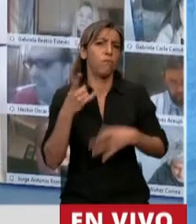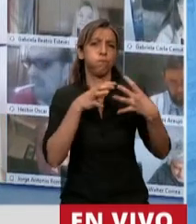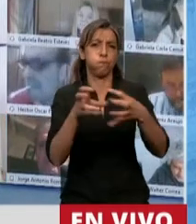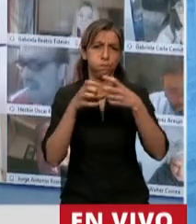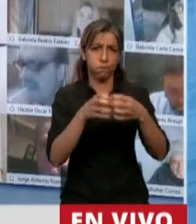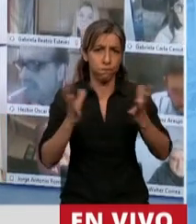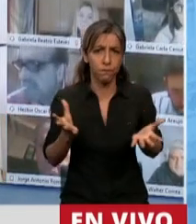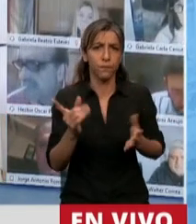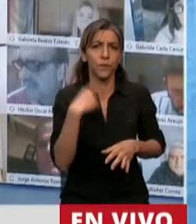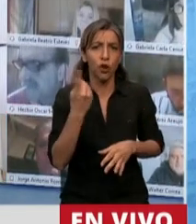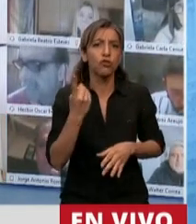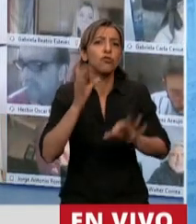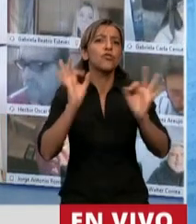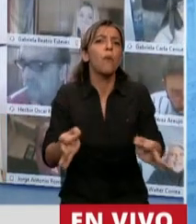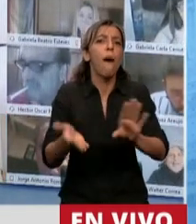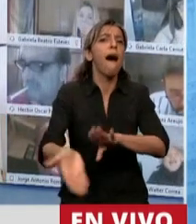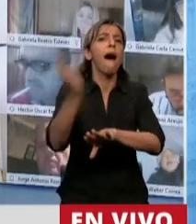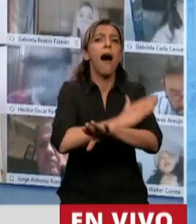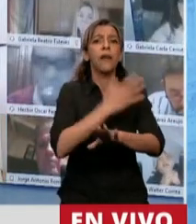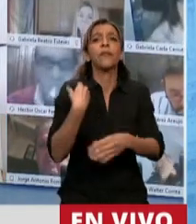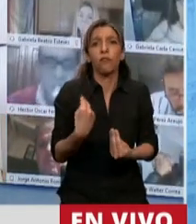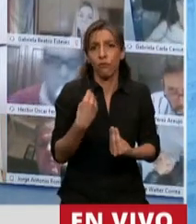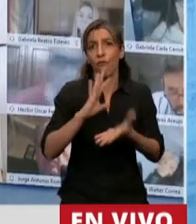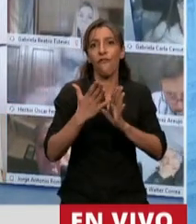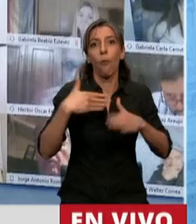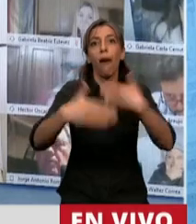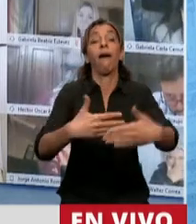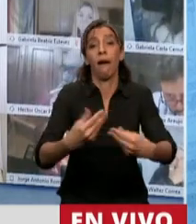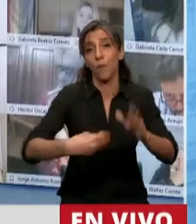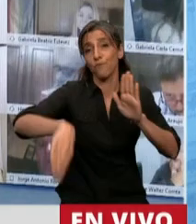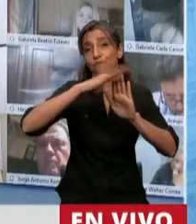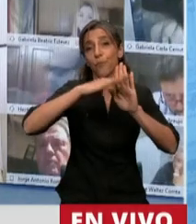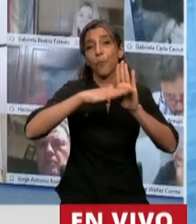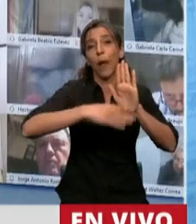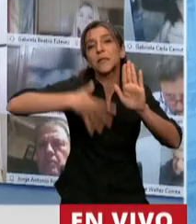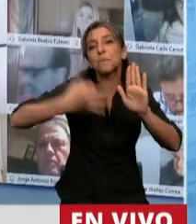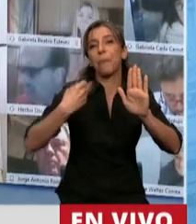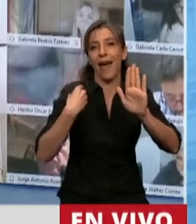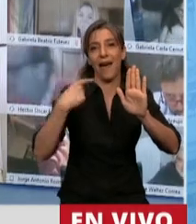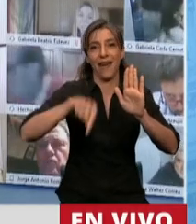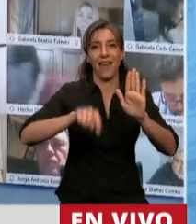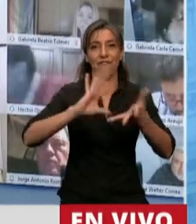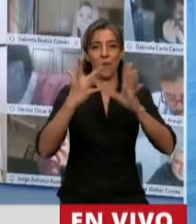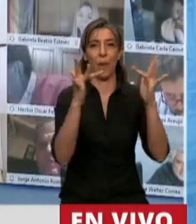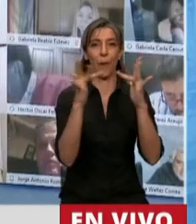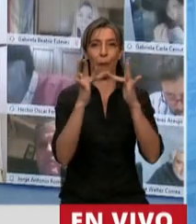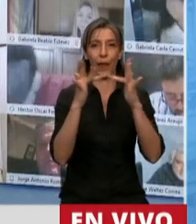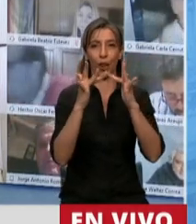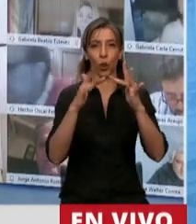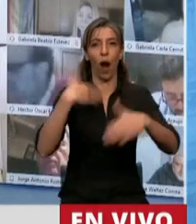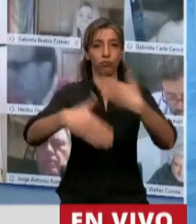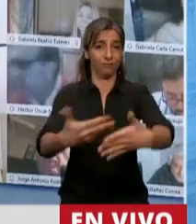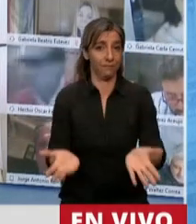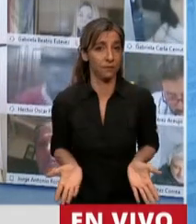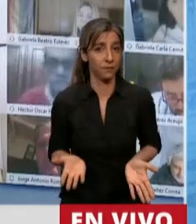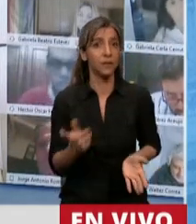que debíamos votar un protocolo para poder hacer sesiones remotas. ¿Y con qué mayoría votamos este